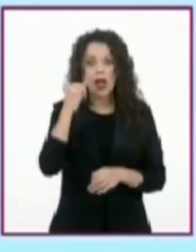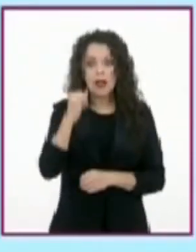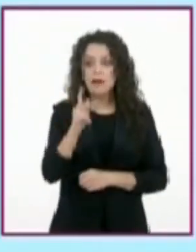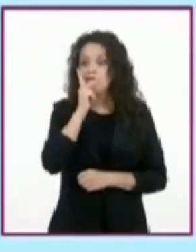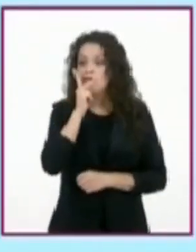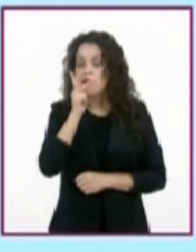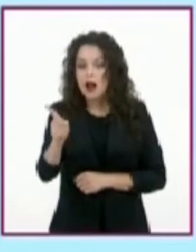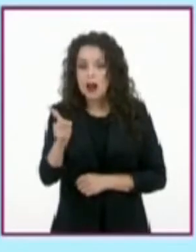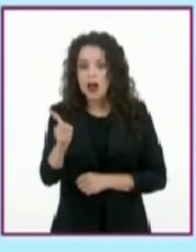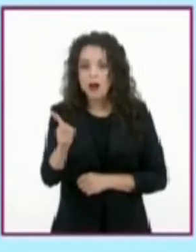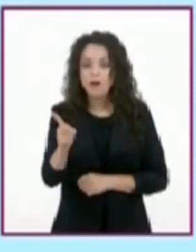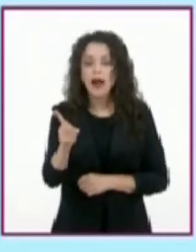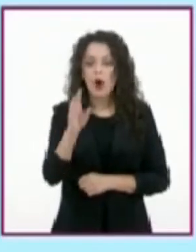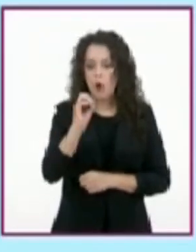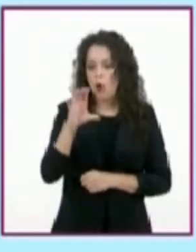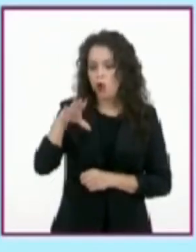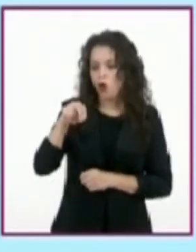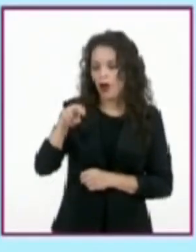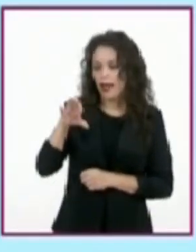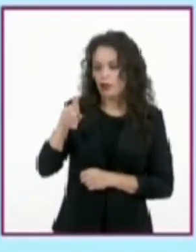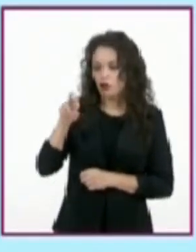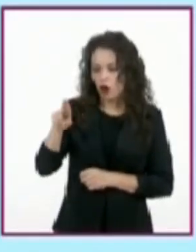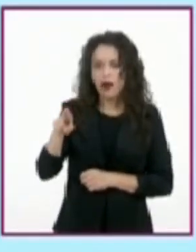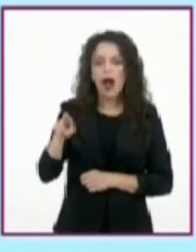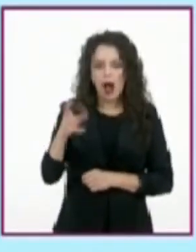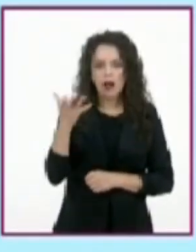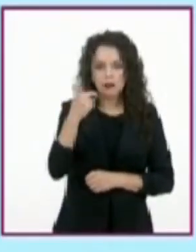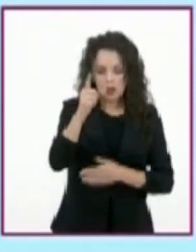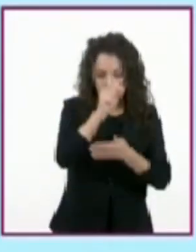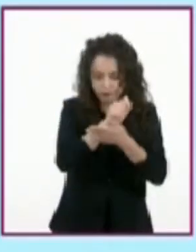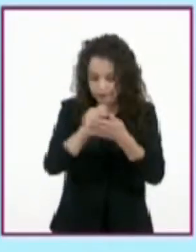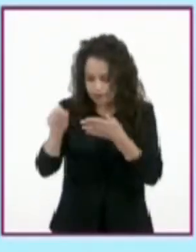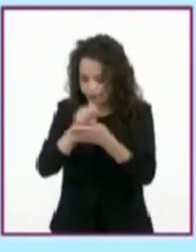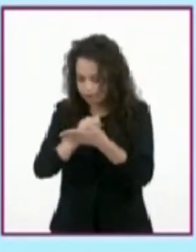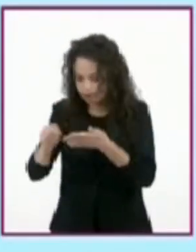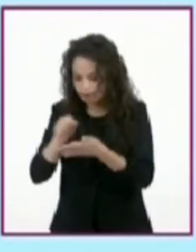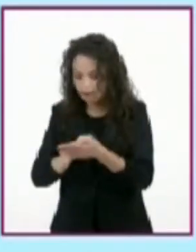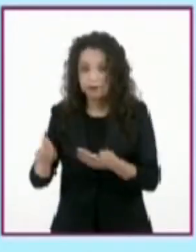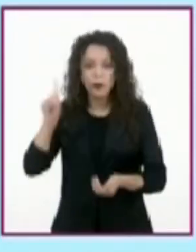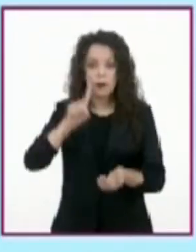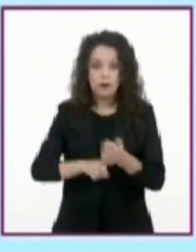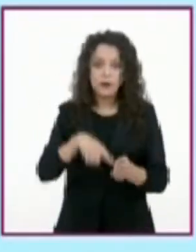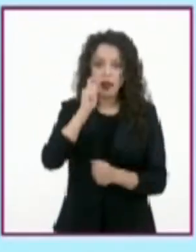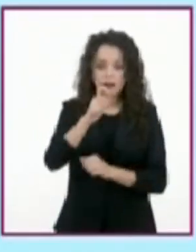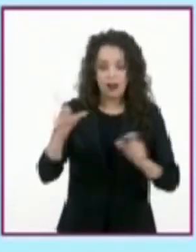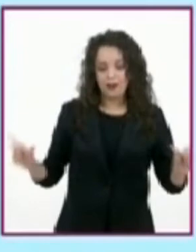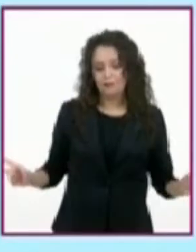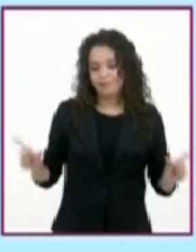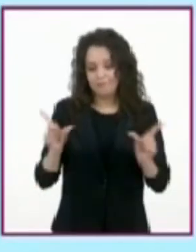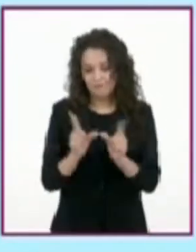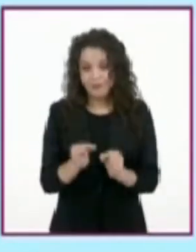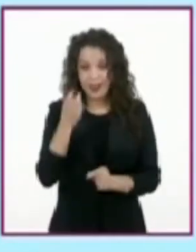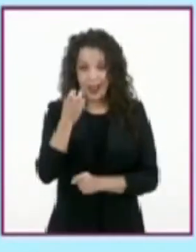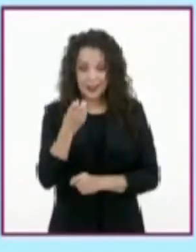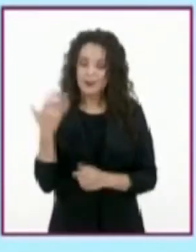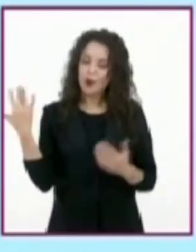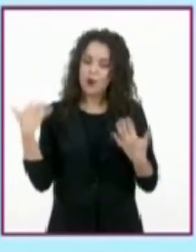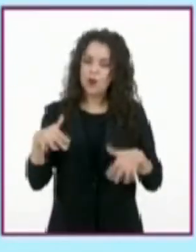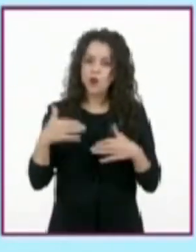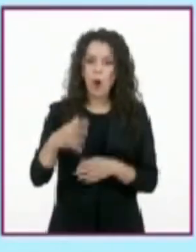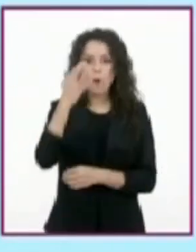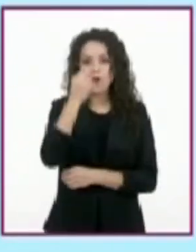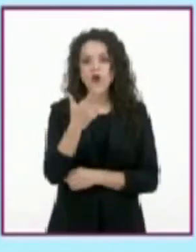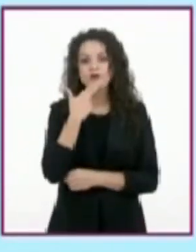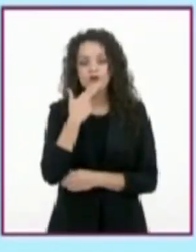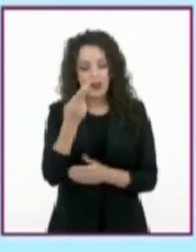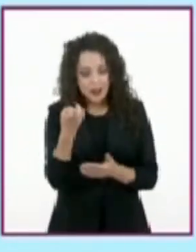o conectores que denotan conclusión o consecuencia. resultan ser estrategias de gran utilidad cuando se